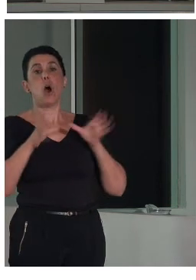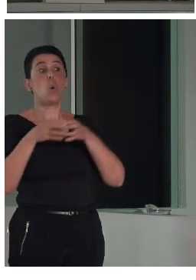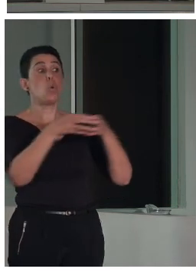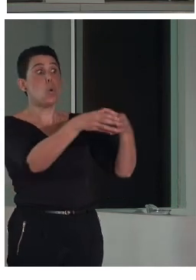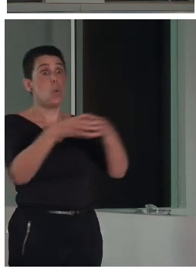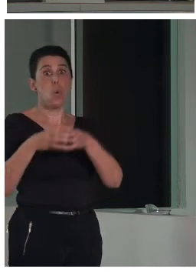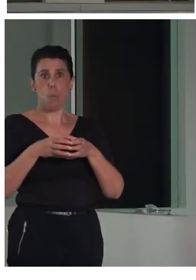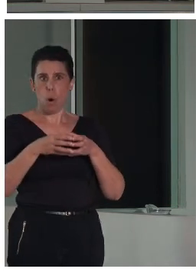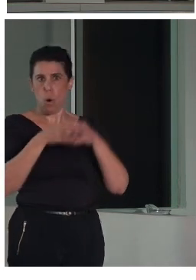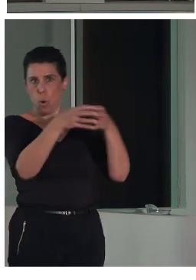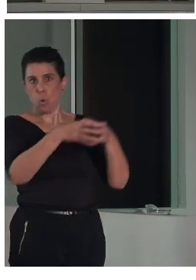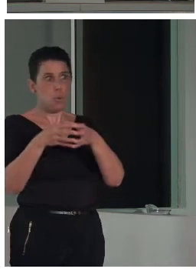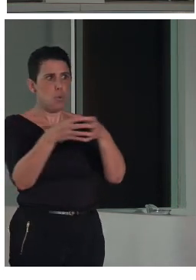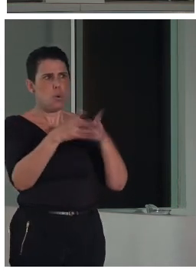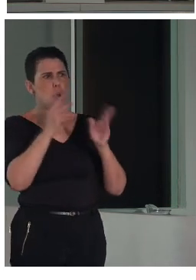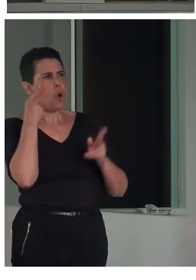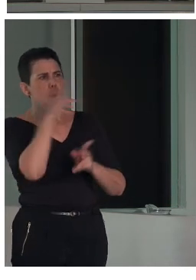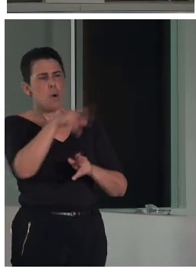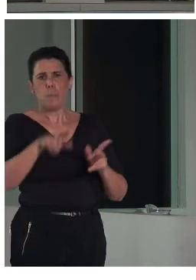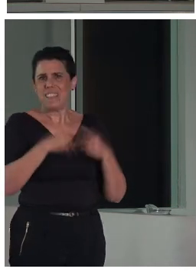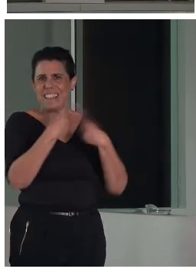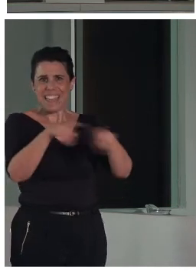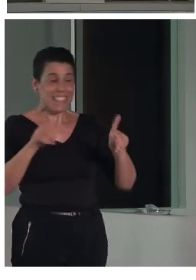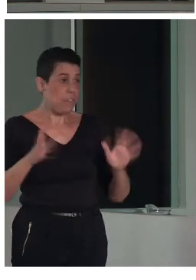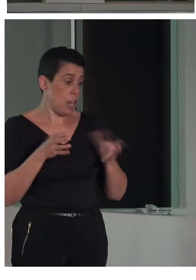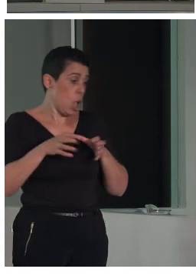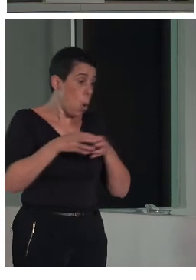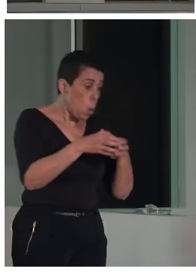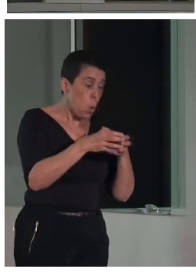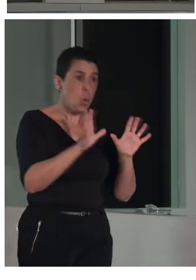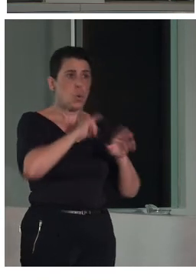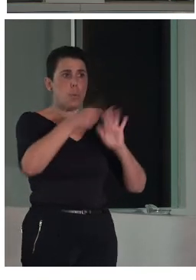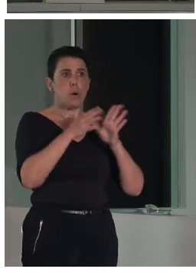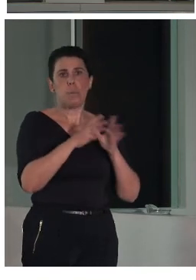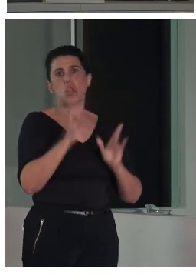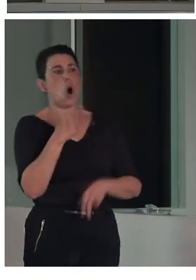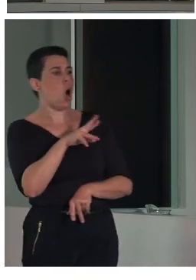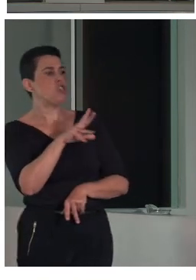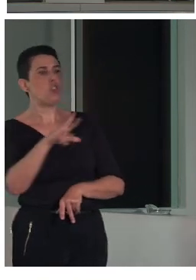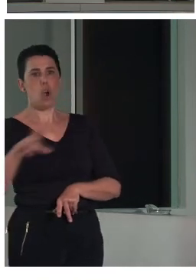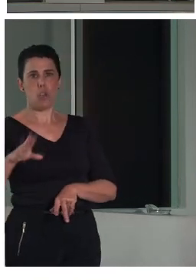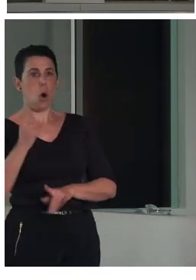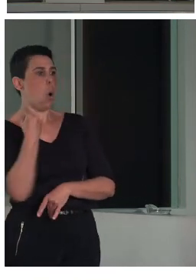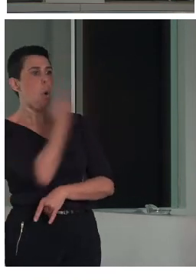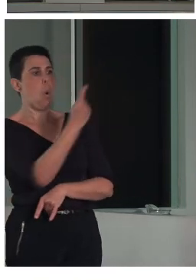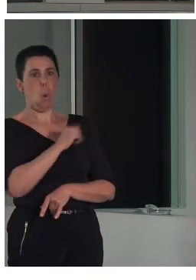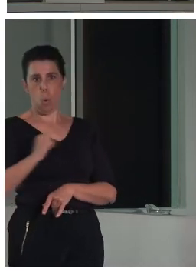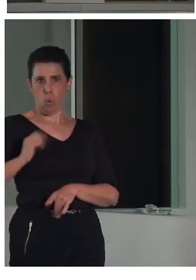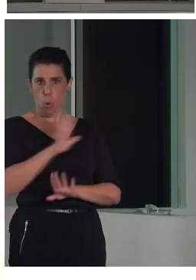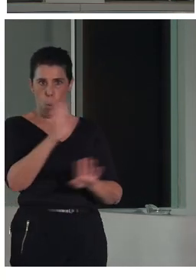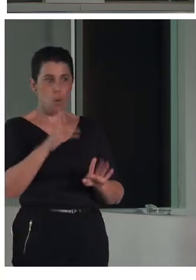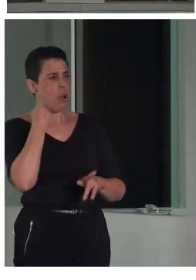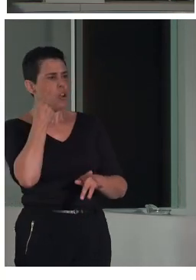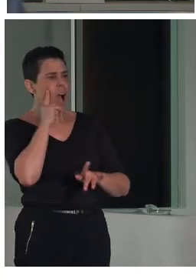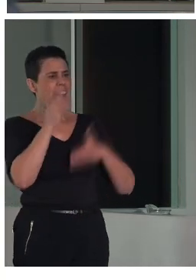y de diferentes maneras unas veces se hacían en grupo completo y otras veces a lo mejor se hacían en parejas o de uno en uno para ir contrastando de resultados